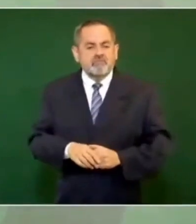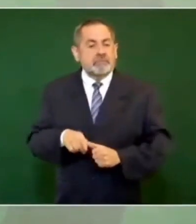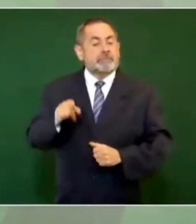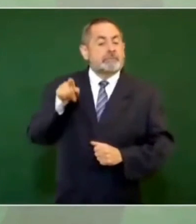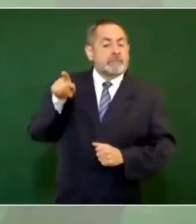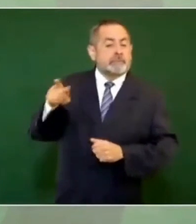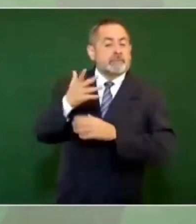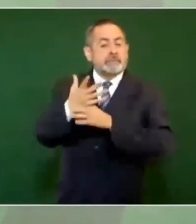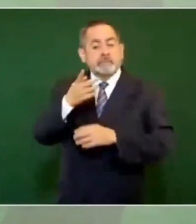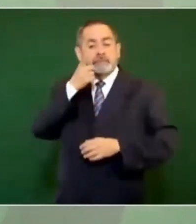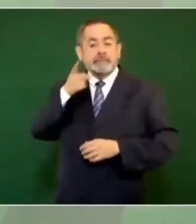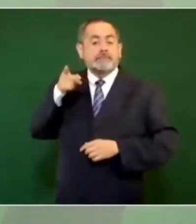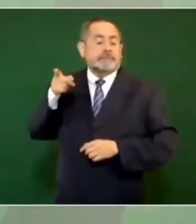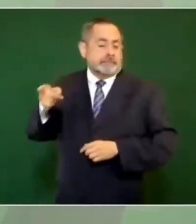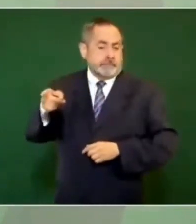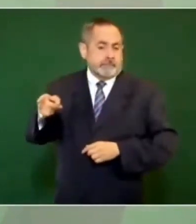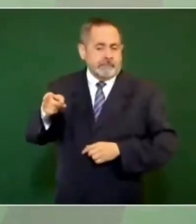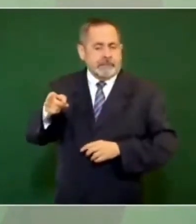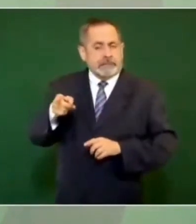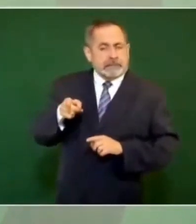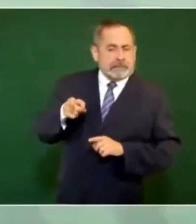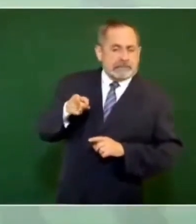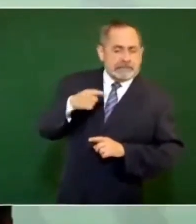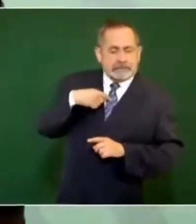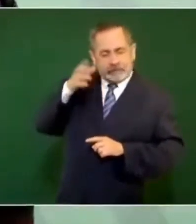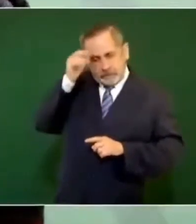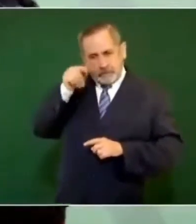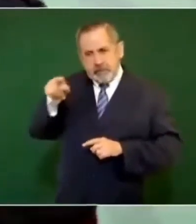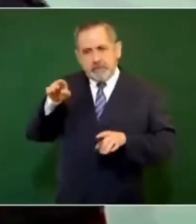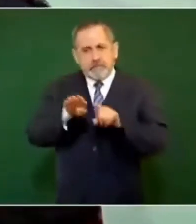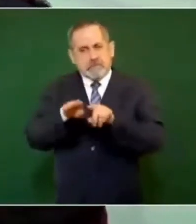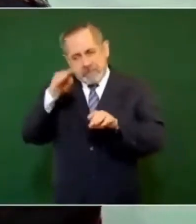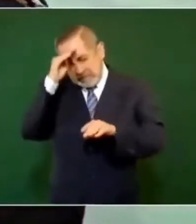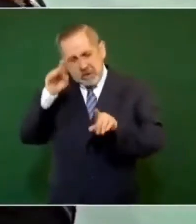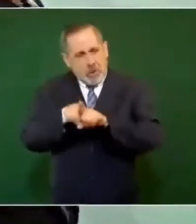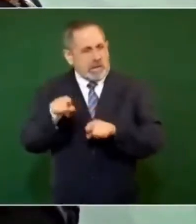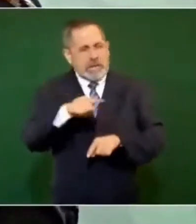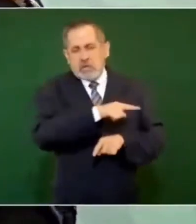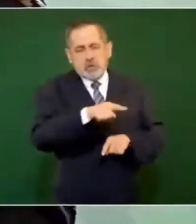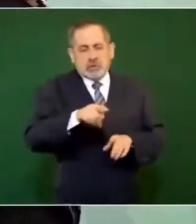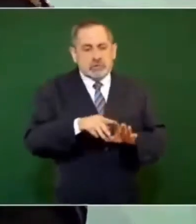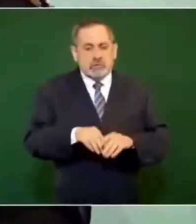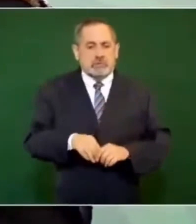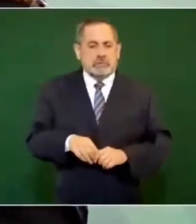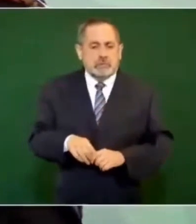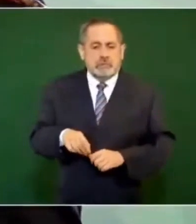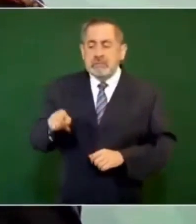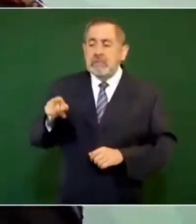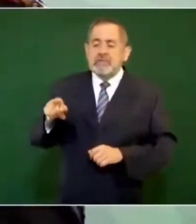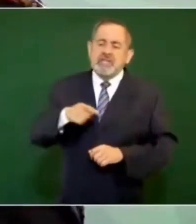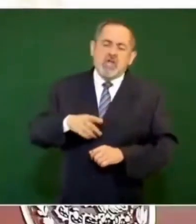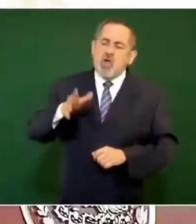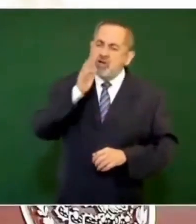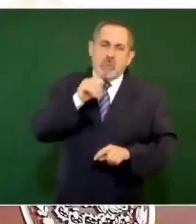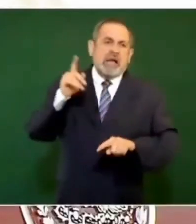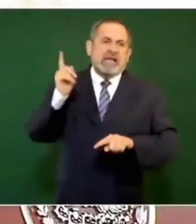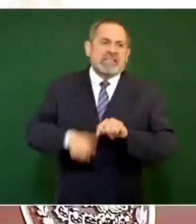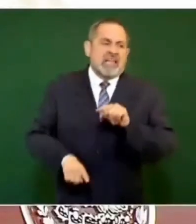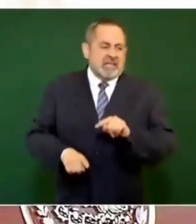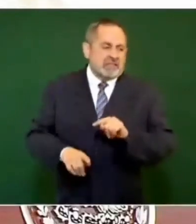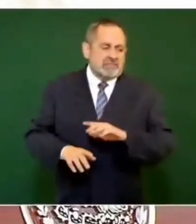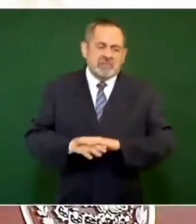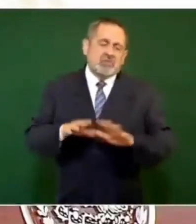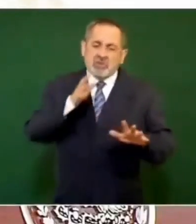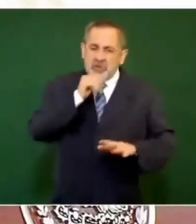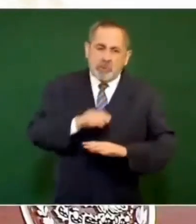dice, y es el pensamiento de muchos, de que no se puede, en